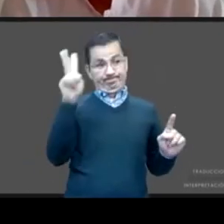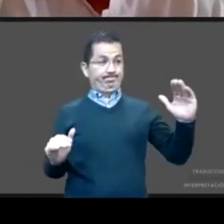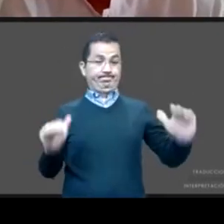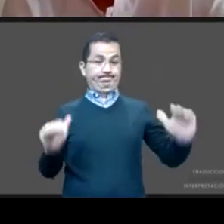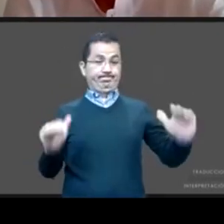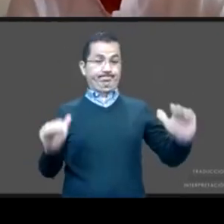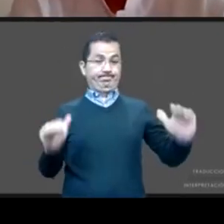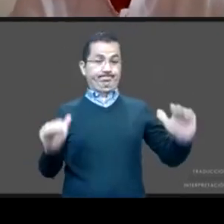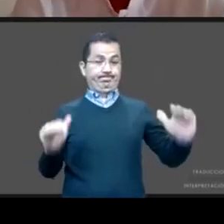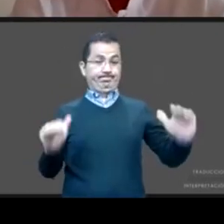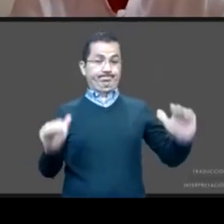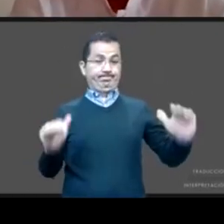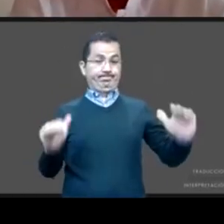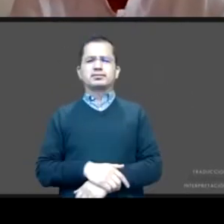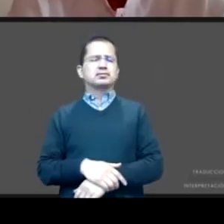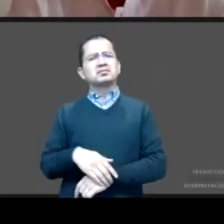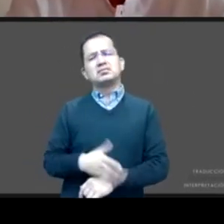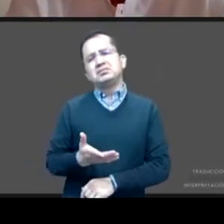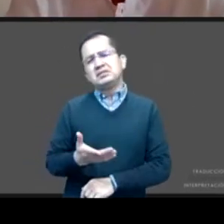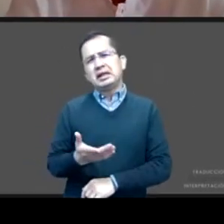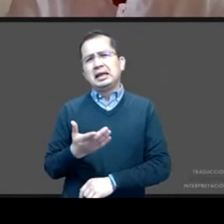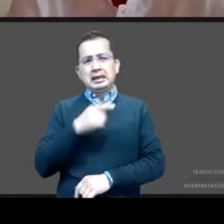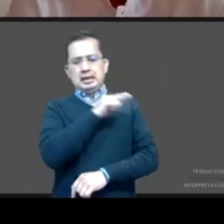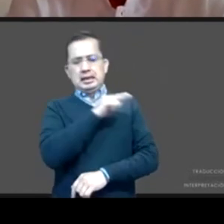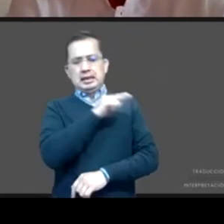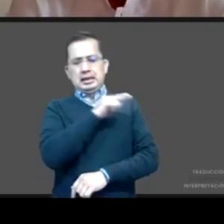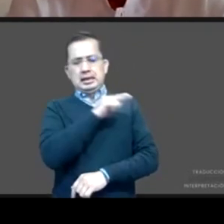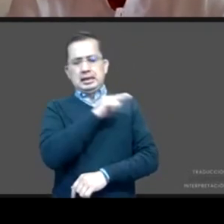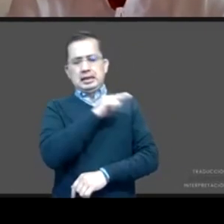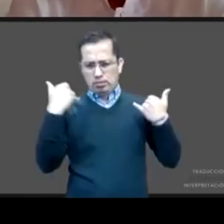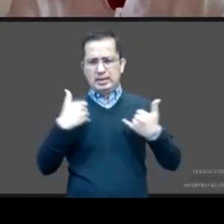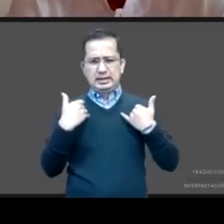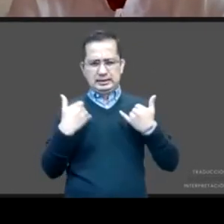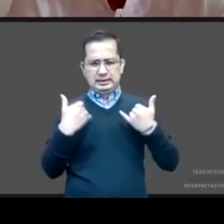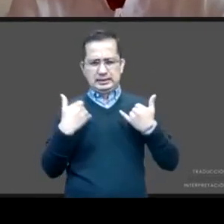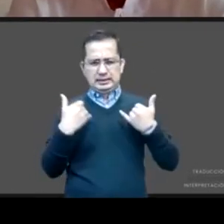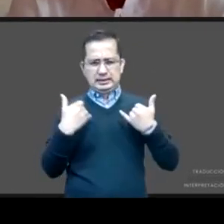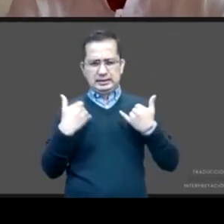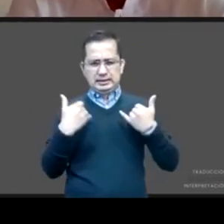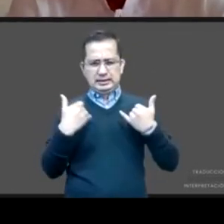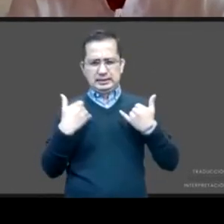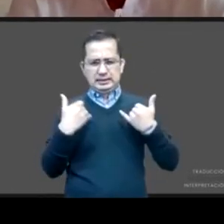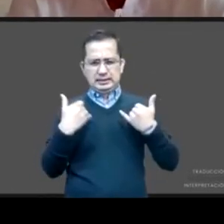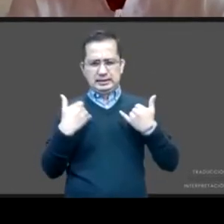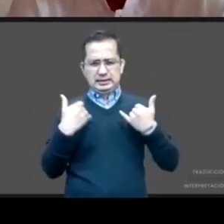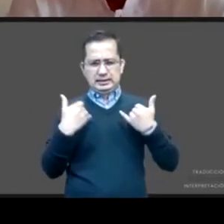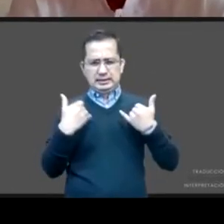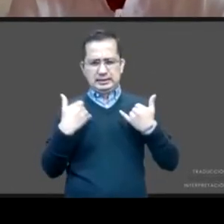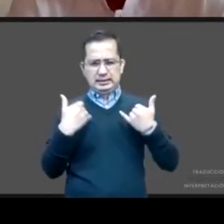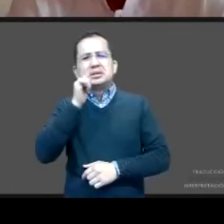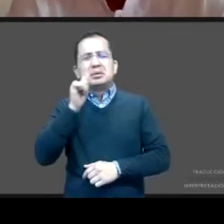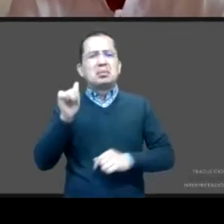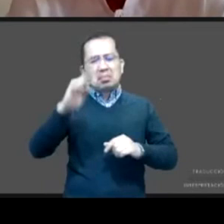pregunta común frente al embarazo adolescente es siempre el origen de estos embarazos, y como